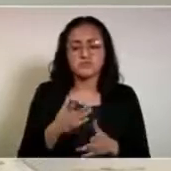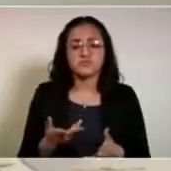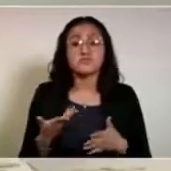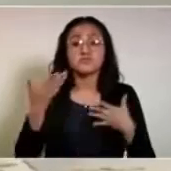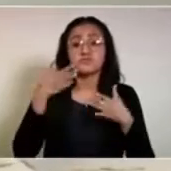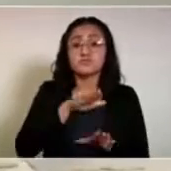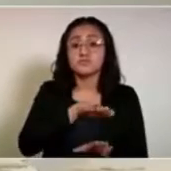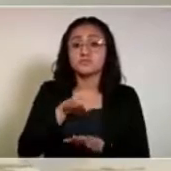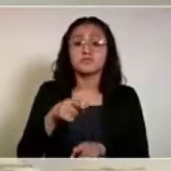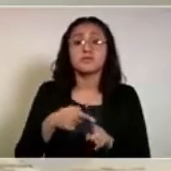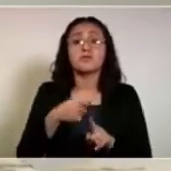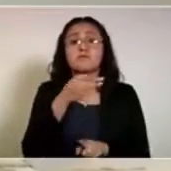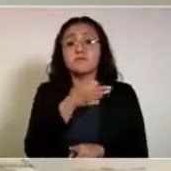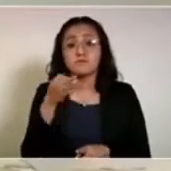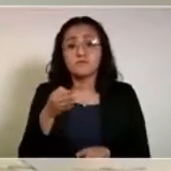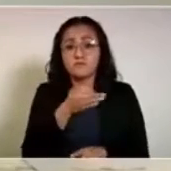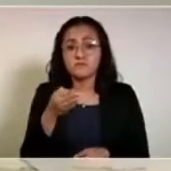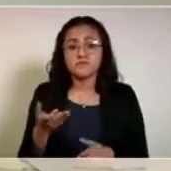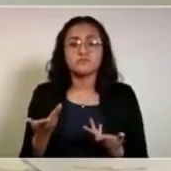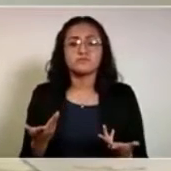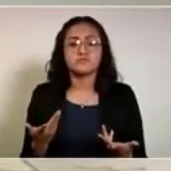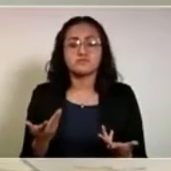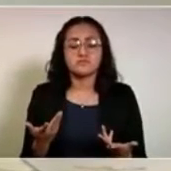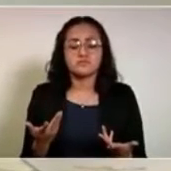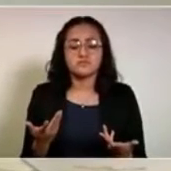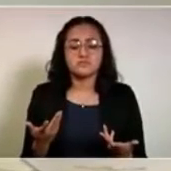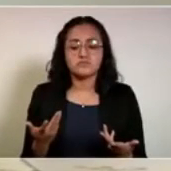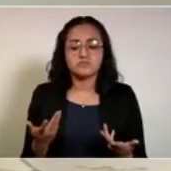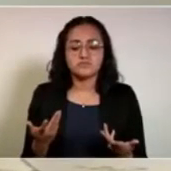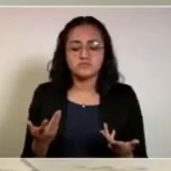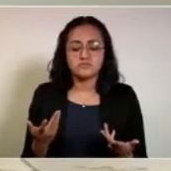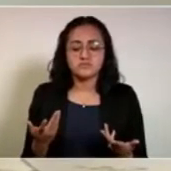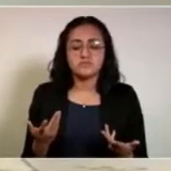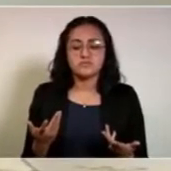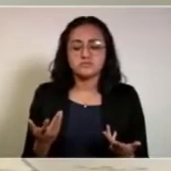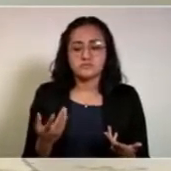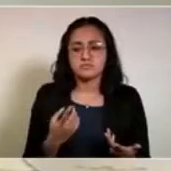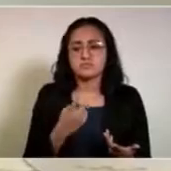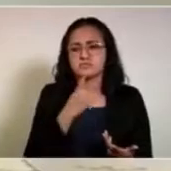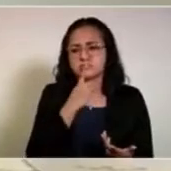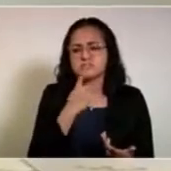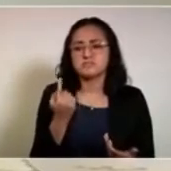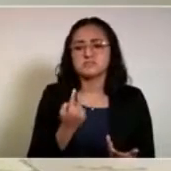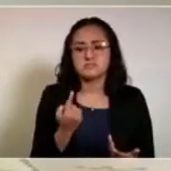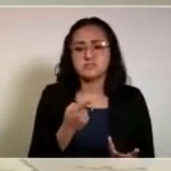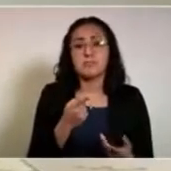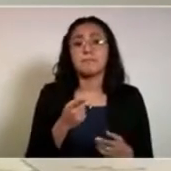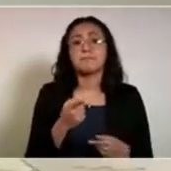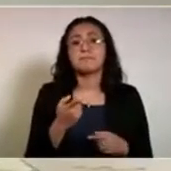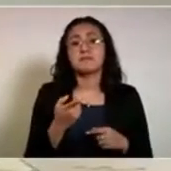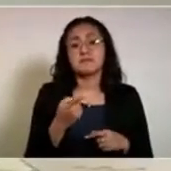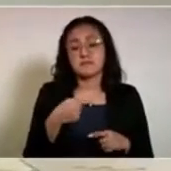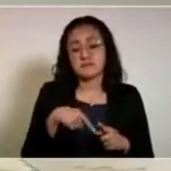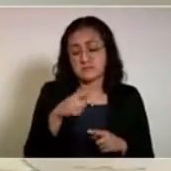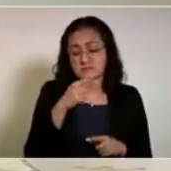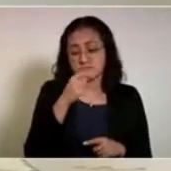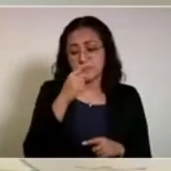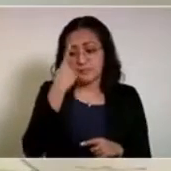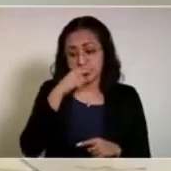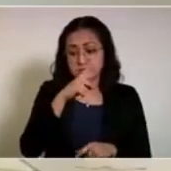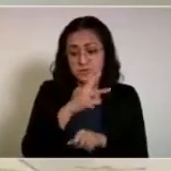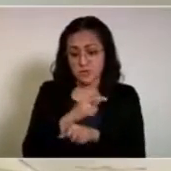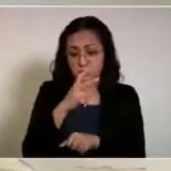Sobre las fechas, te comento, Jessica, que la más cercana para la segunda